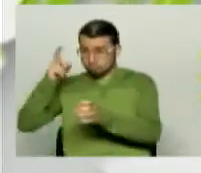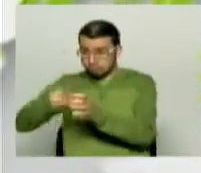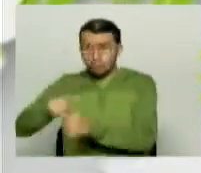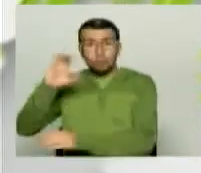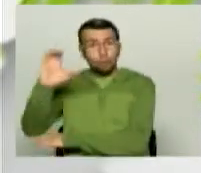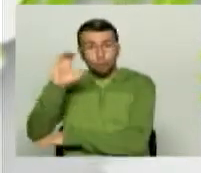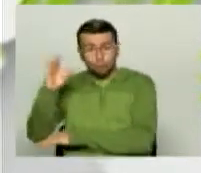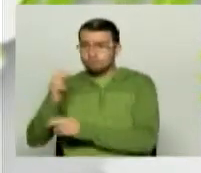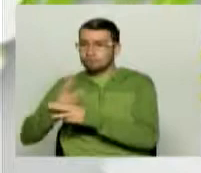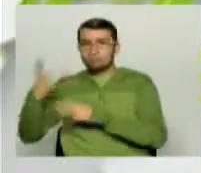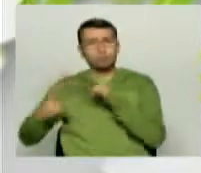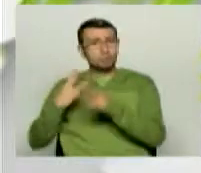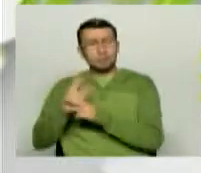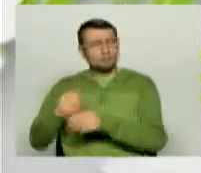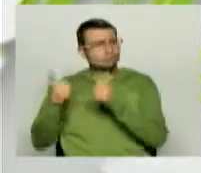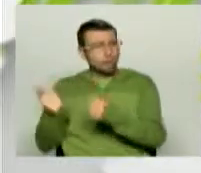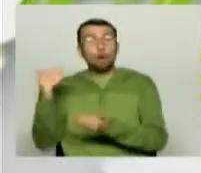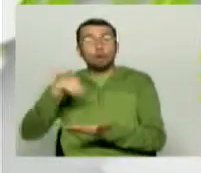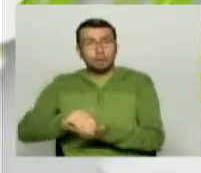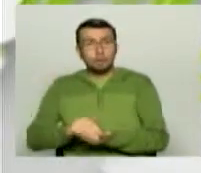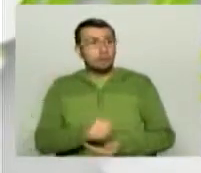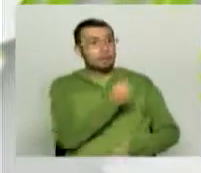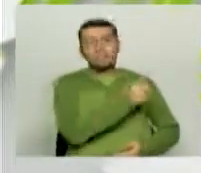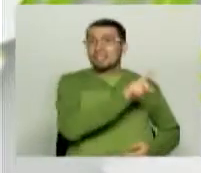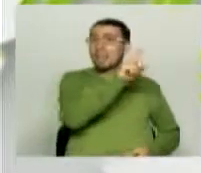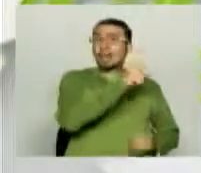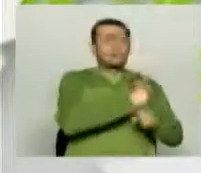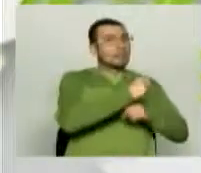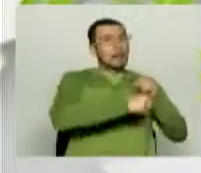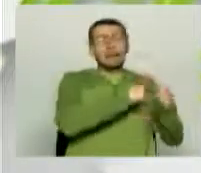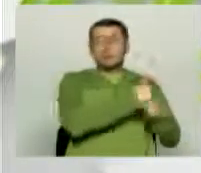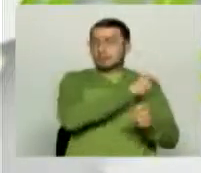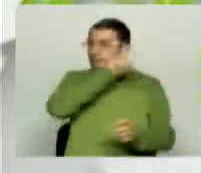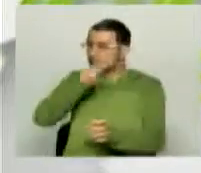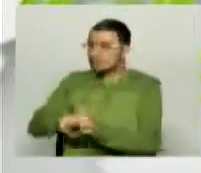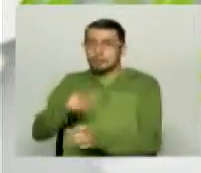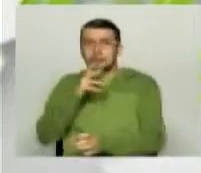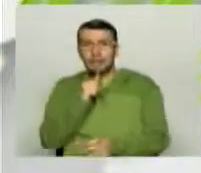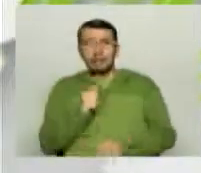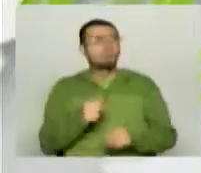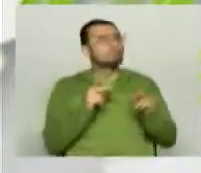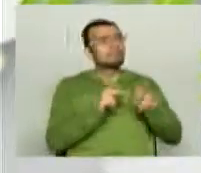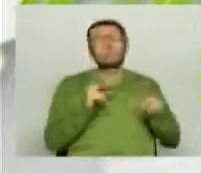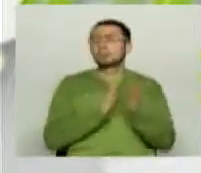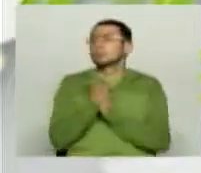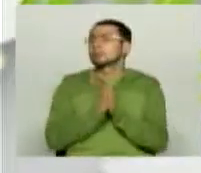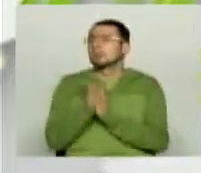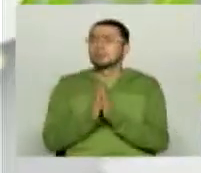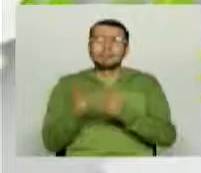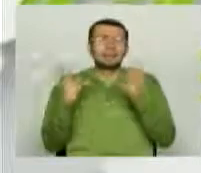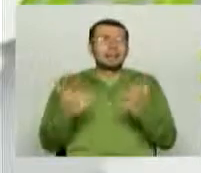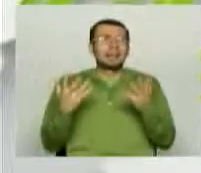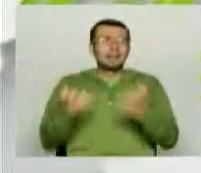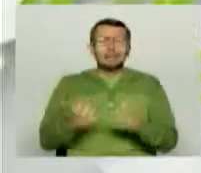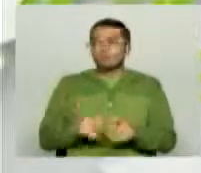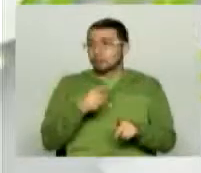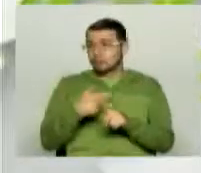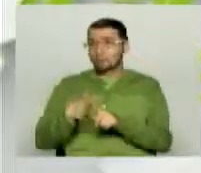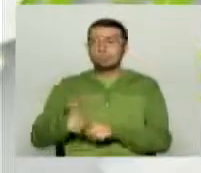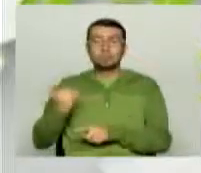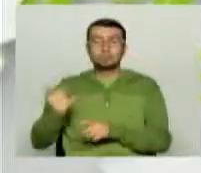mundial después de 16 años, estarlo jugando. La gente tenía mucha ilusión, muchísimas ganas, fueron varias